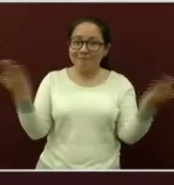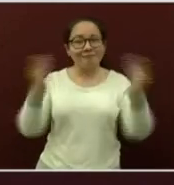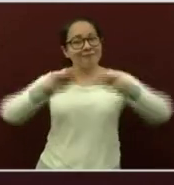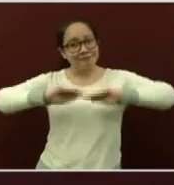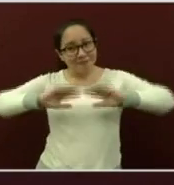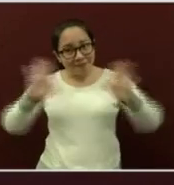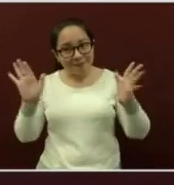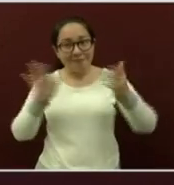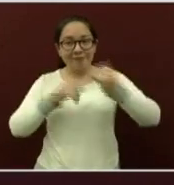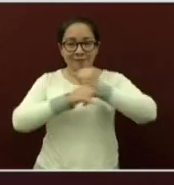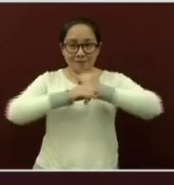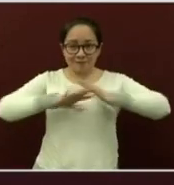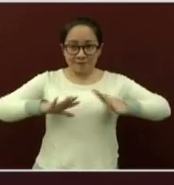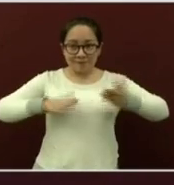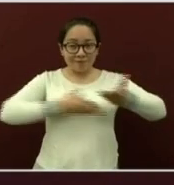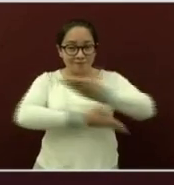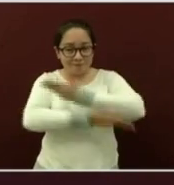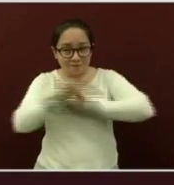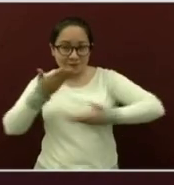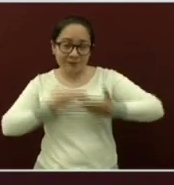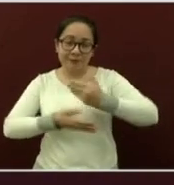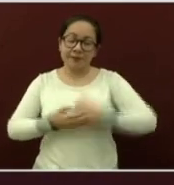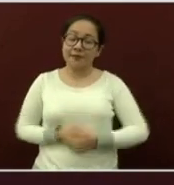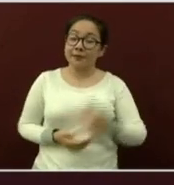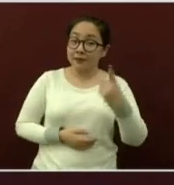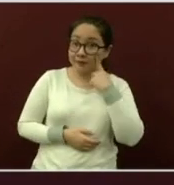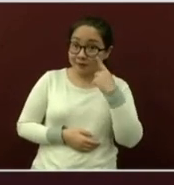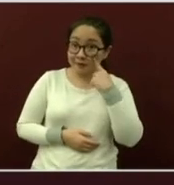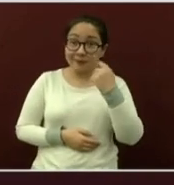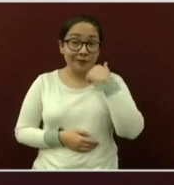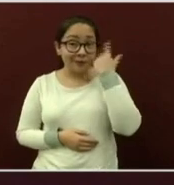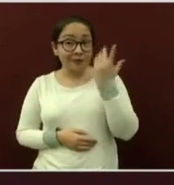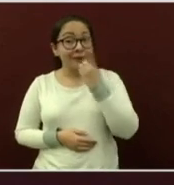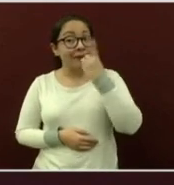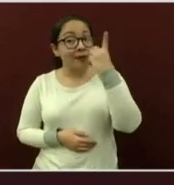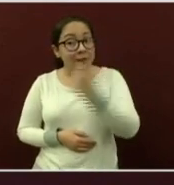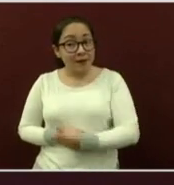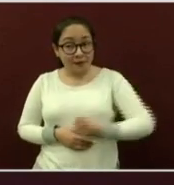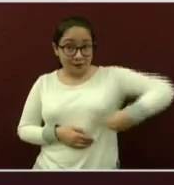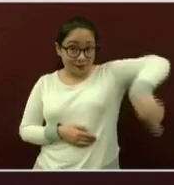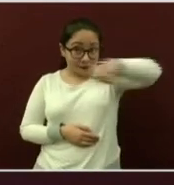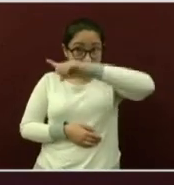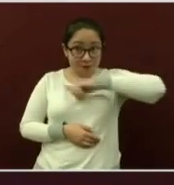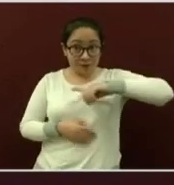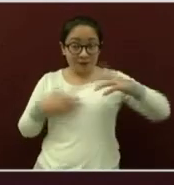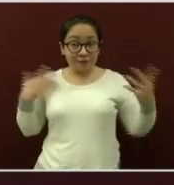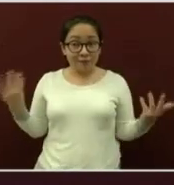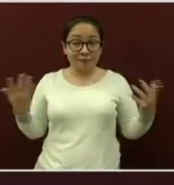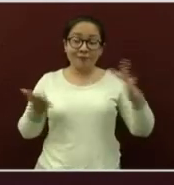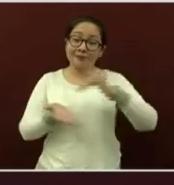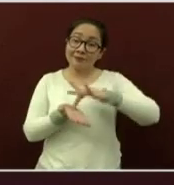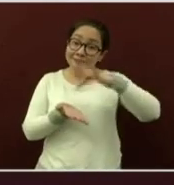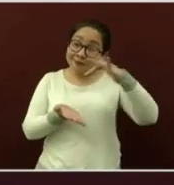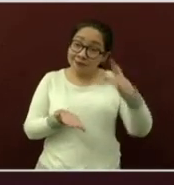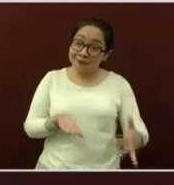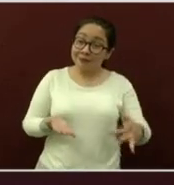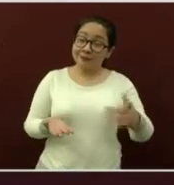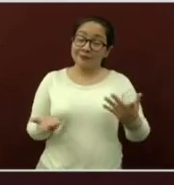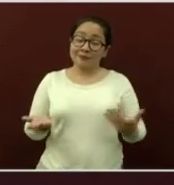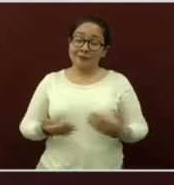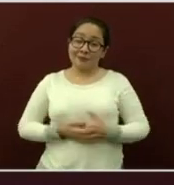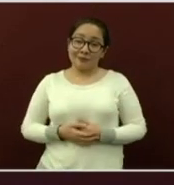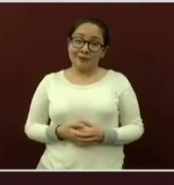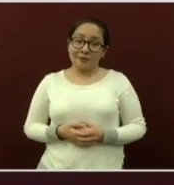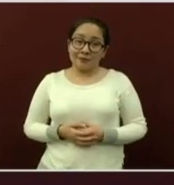por compartir la información. Quiero decirles a ustedes que gracias a personas como